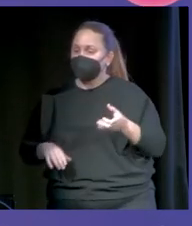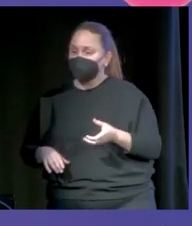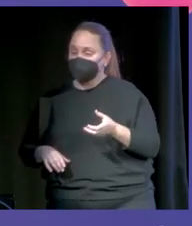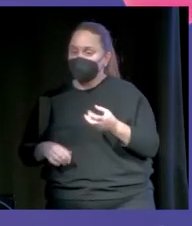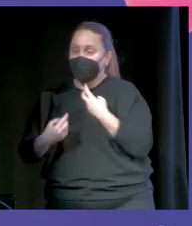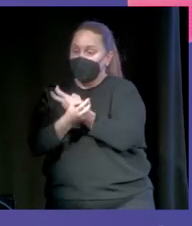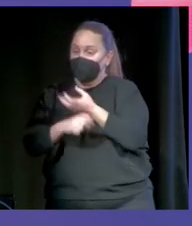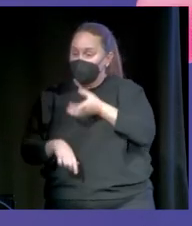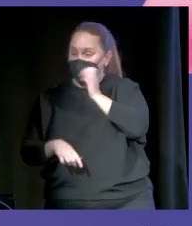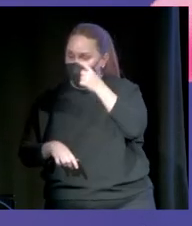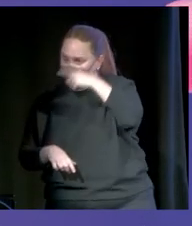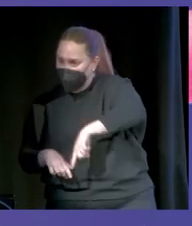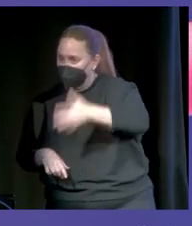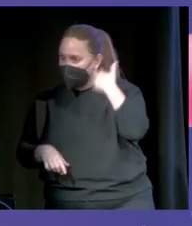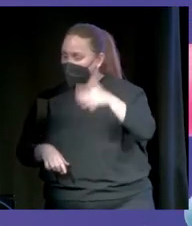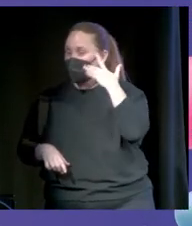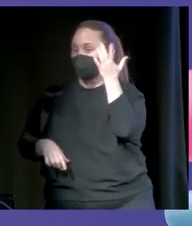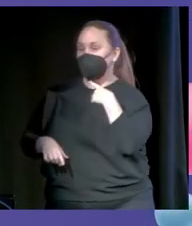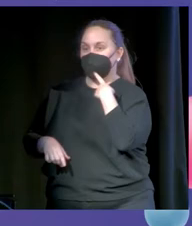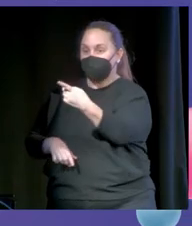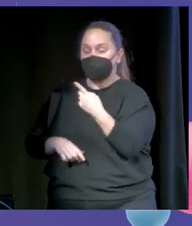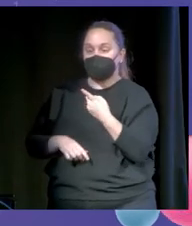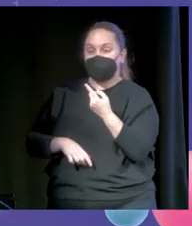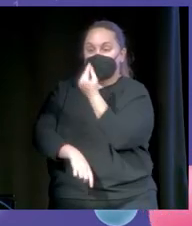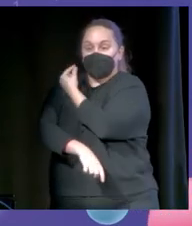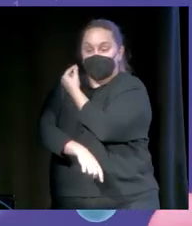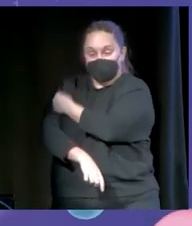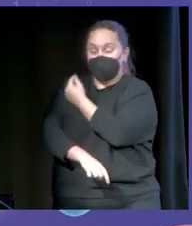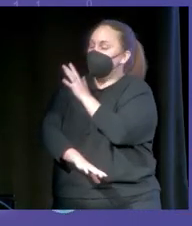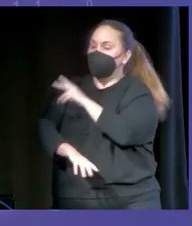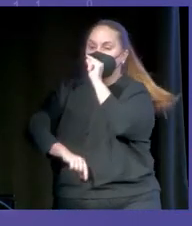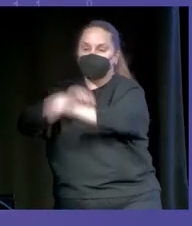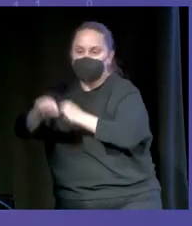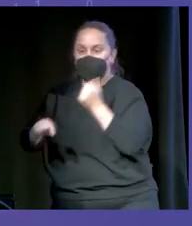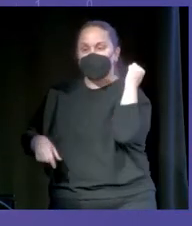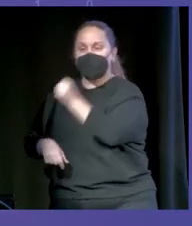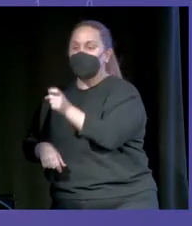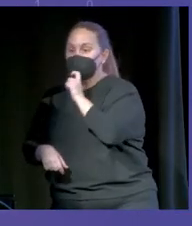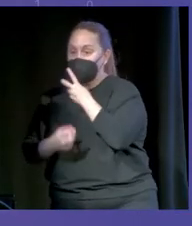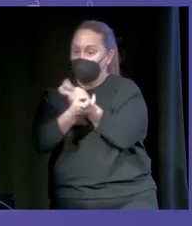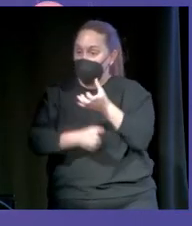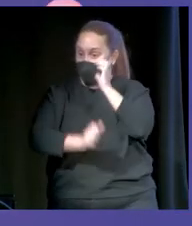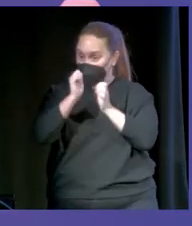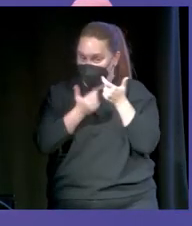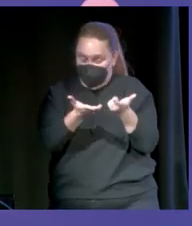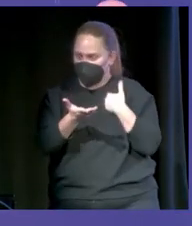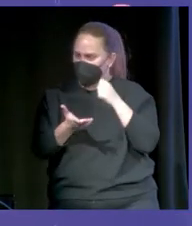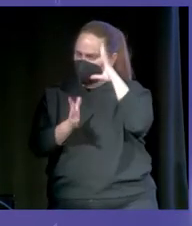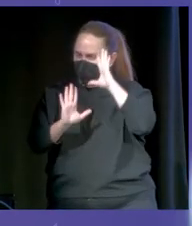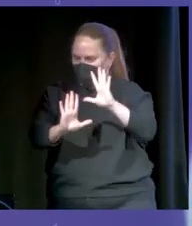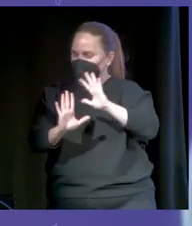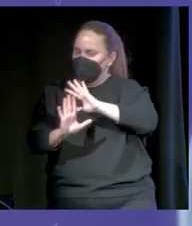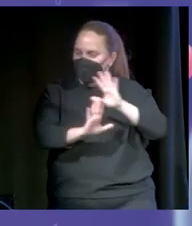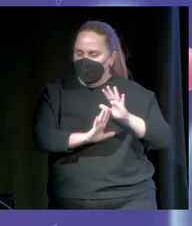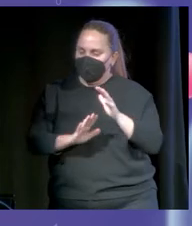de lejía, que era lo que les gustaba a los negacionistas, beber lejía contra el virus. Y eso me ayudaba mucho a relativizar todo. A ver que, bueno, pues que a lo mejor no hay que